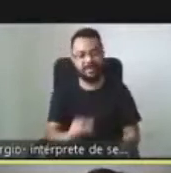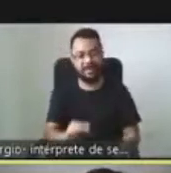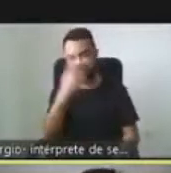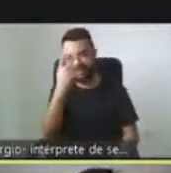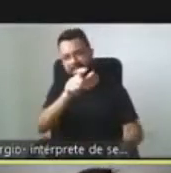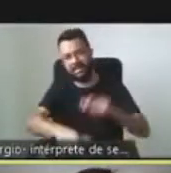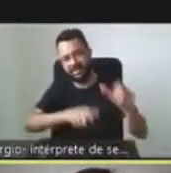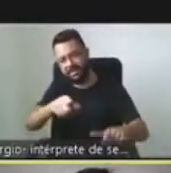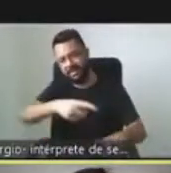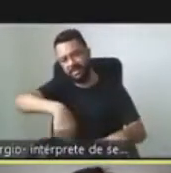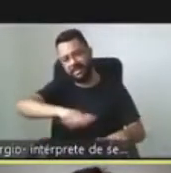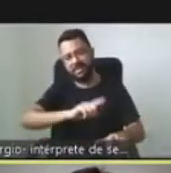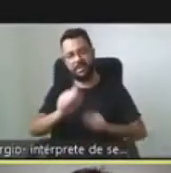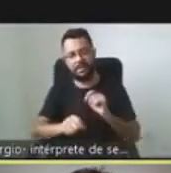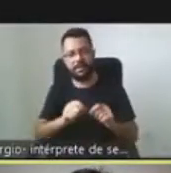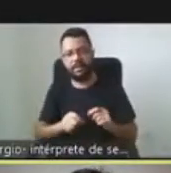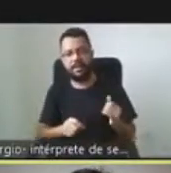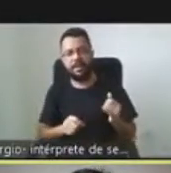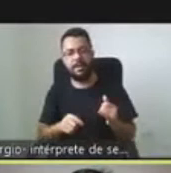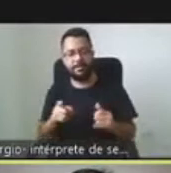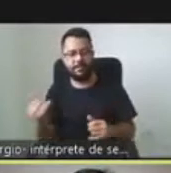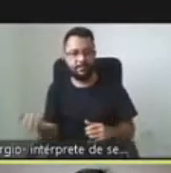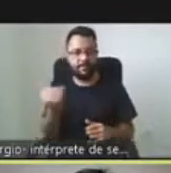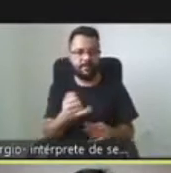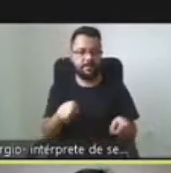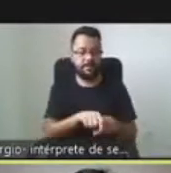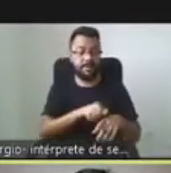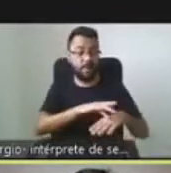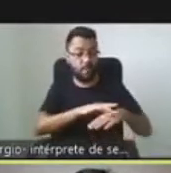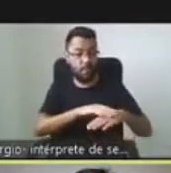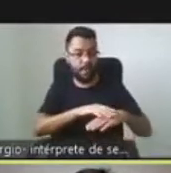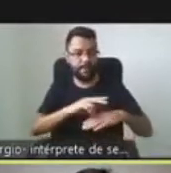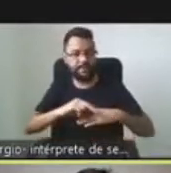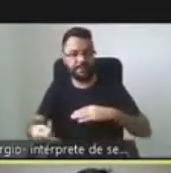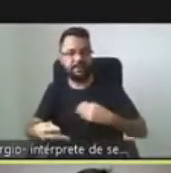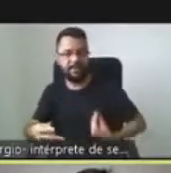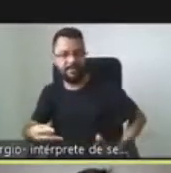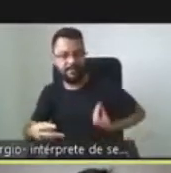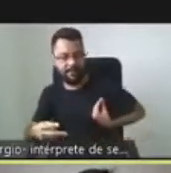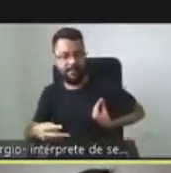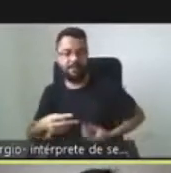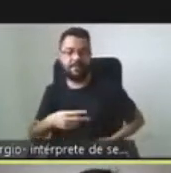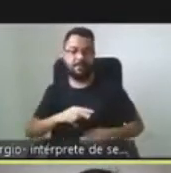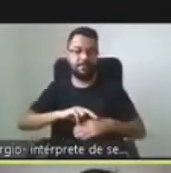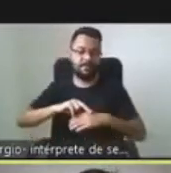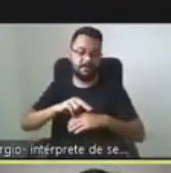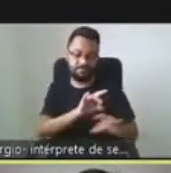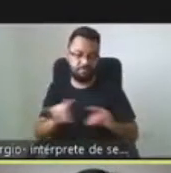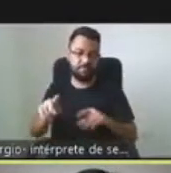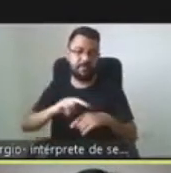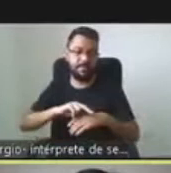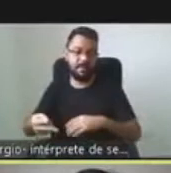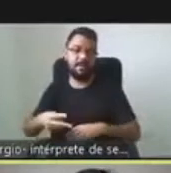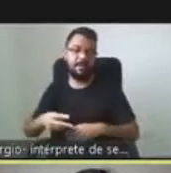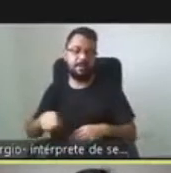encuestadas reportaba un alto impacto de la enfermedad en su salud y en su vida diaria. Además, y esto nos